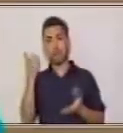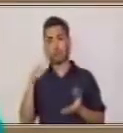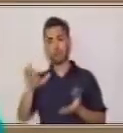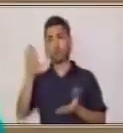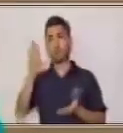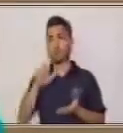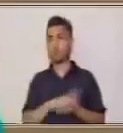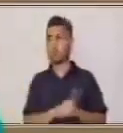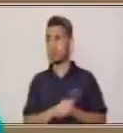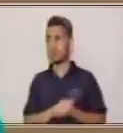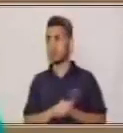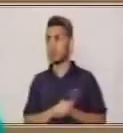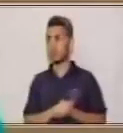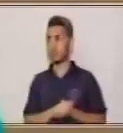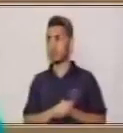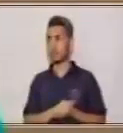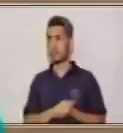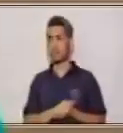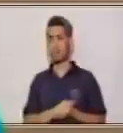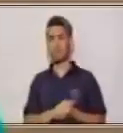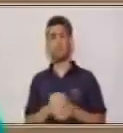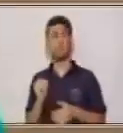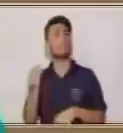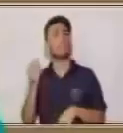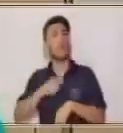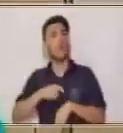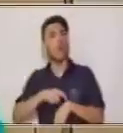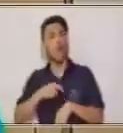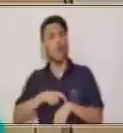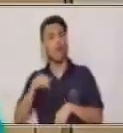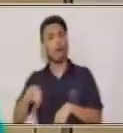¿Qué hora es?